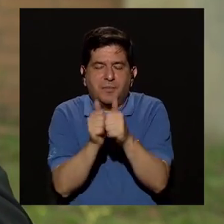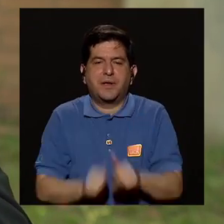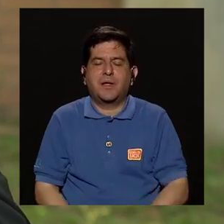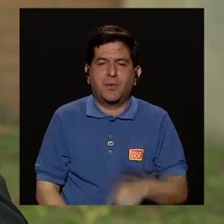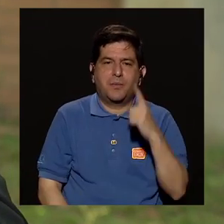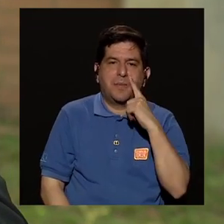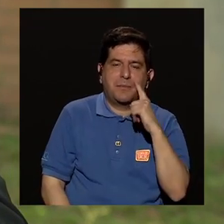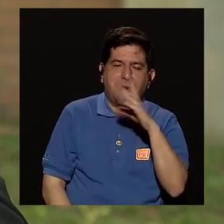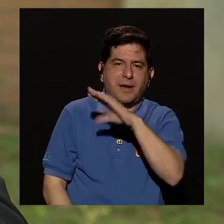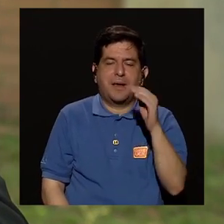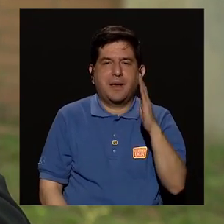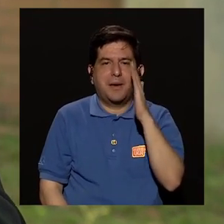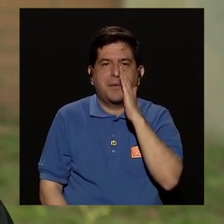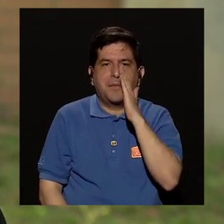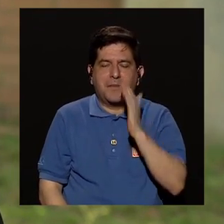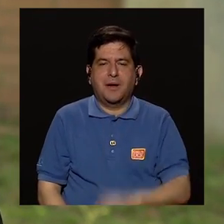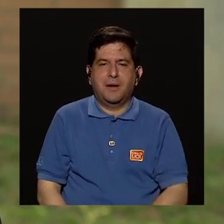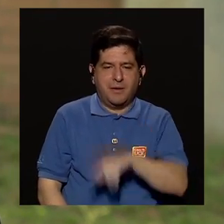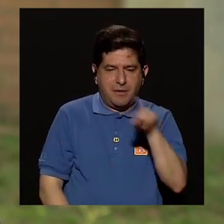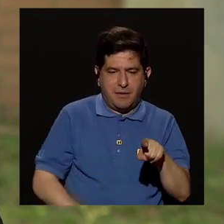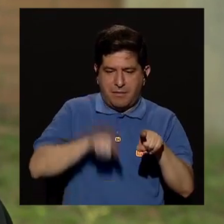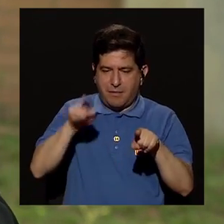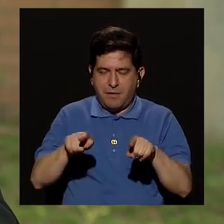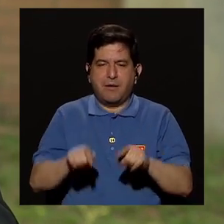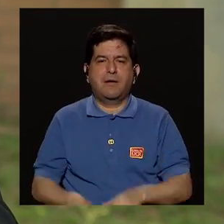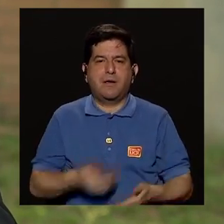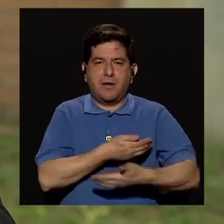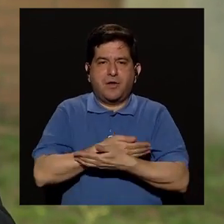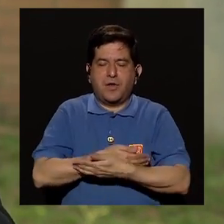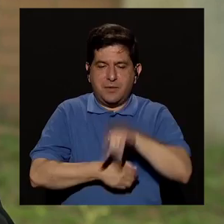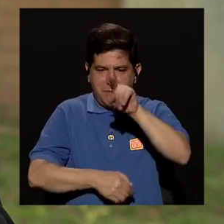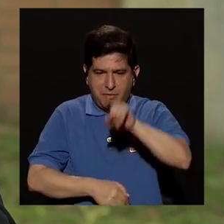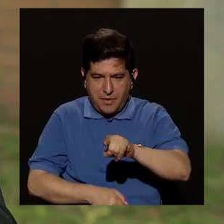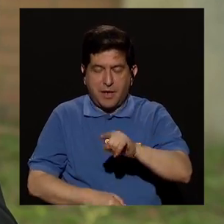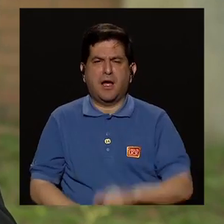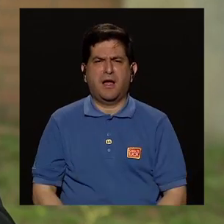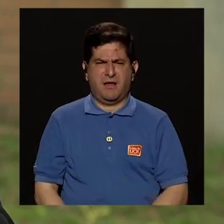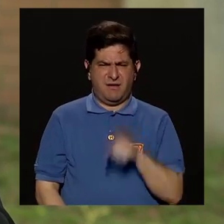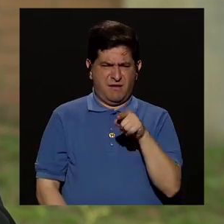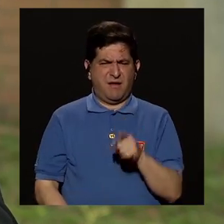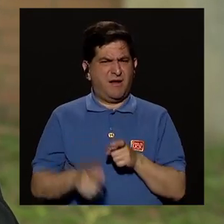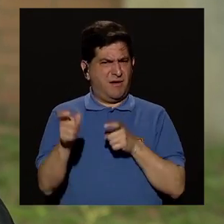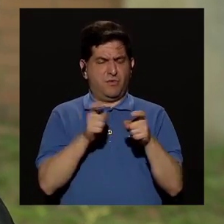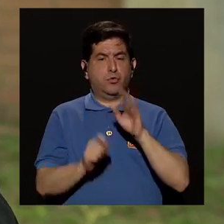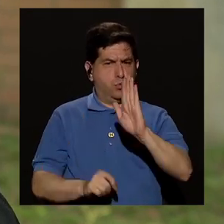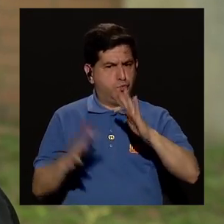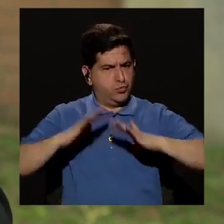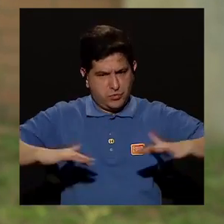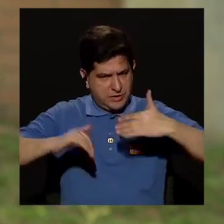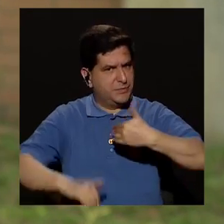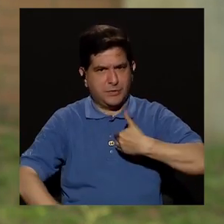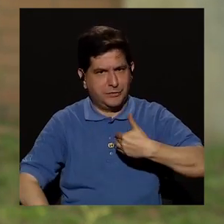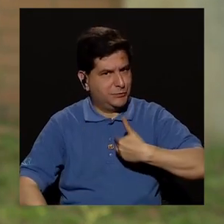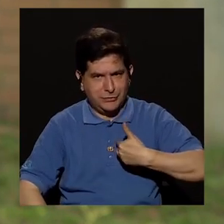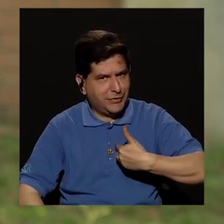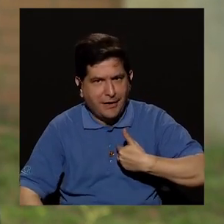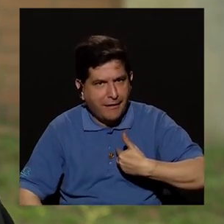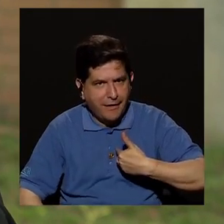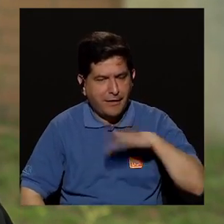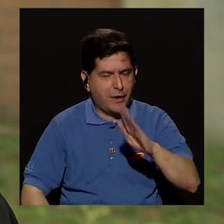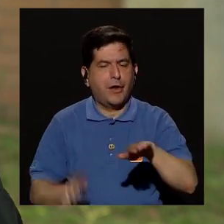mamá desde pequeño. Entonces, ya ahí hay un límite que empezar a guardar. Bueno, no, usted tiene su espacio, tiene su